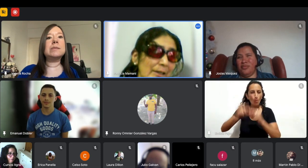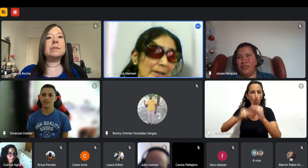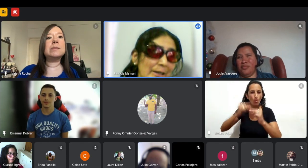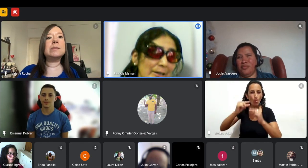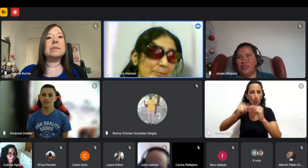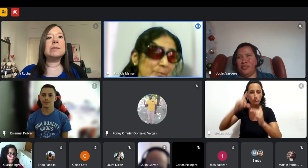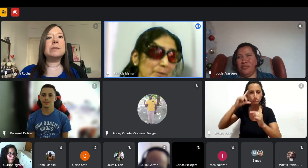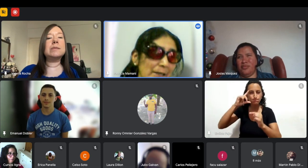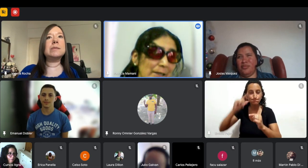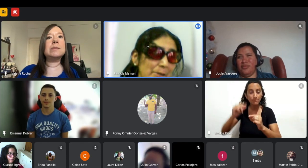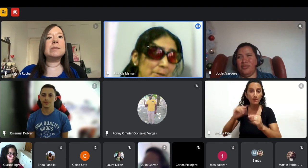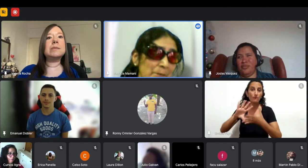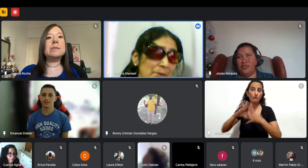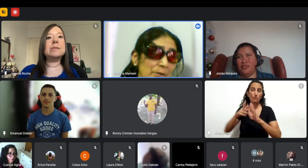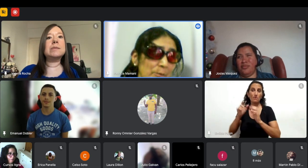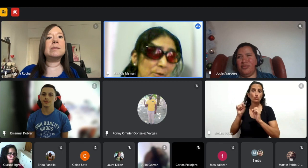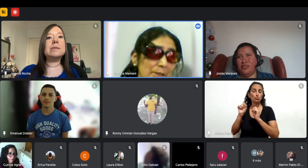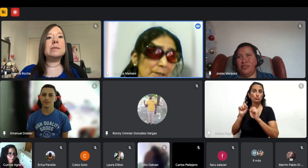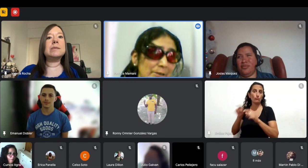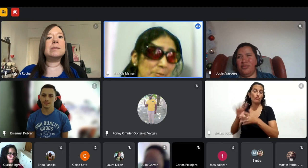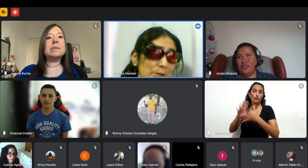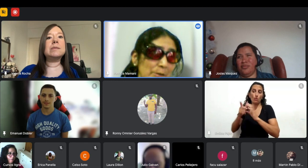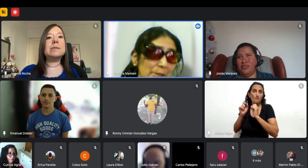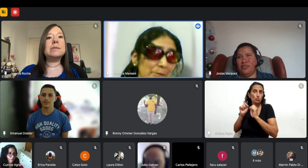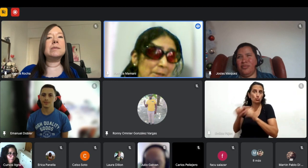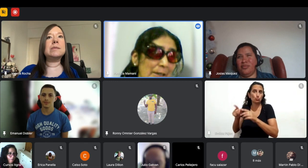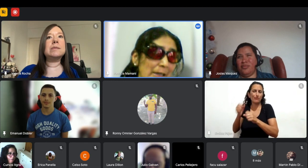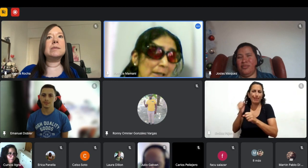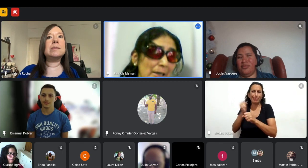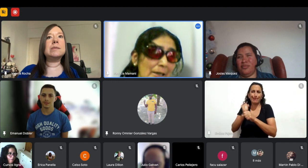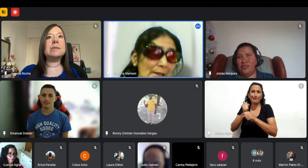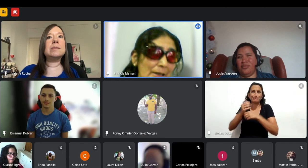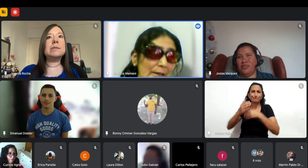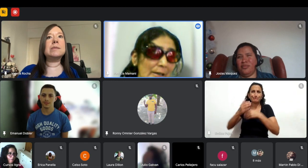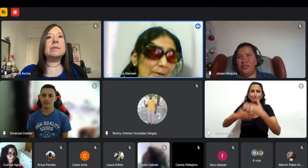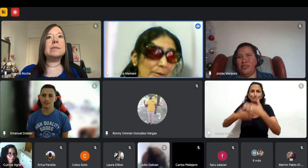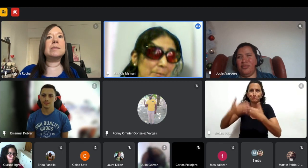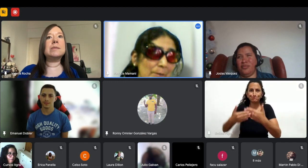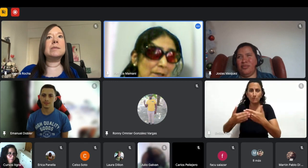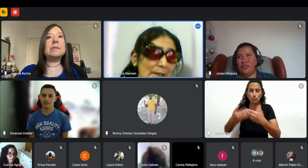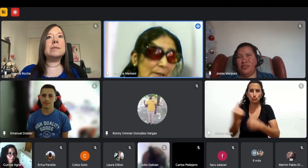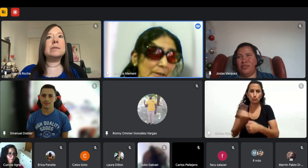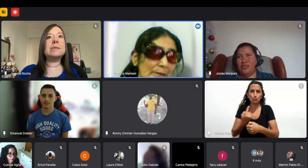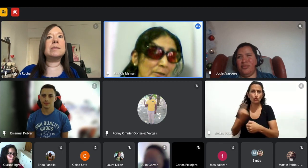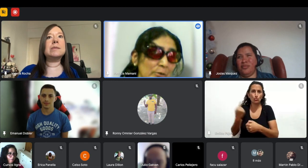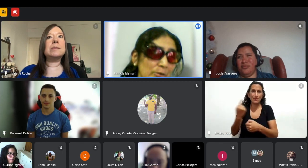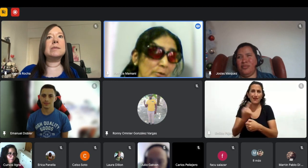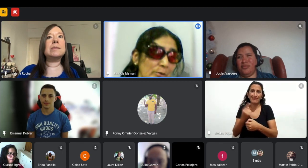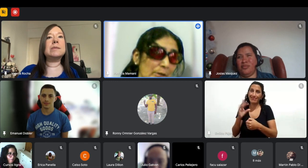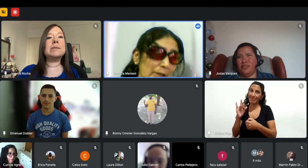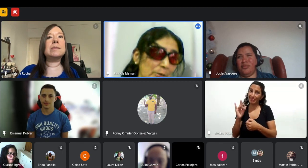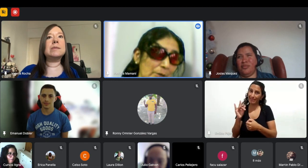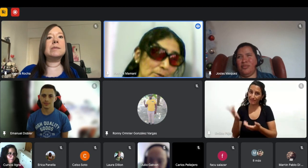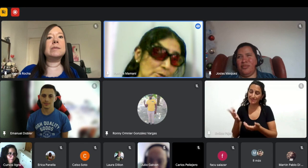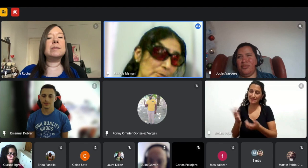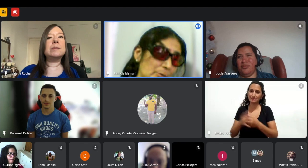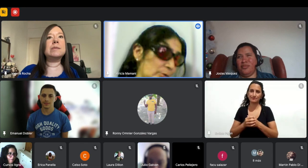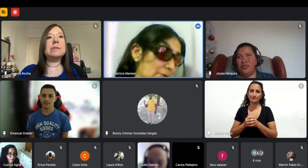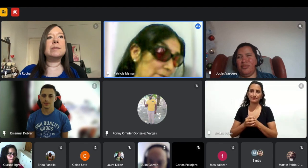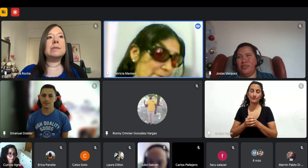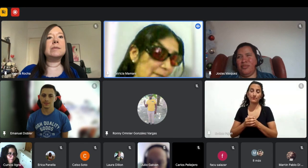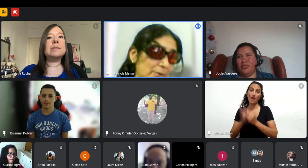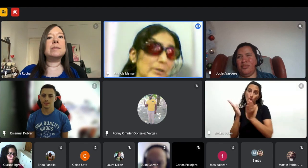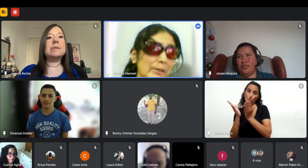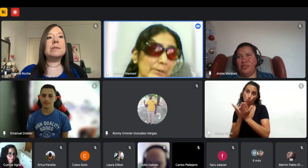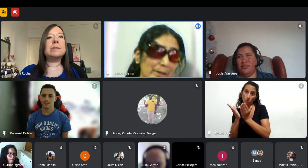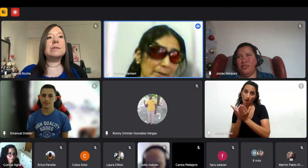eran cada vez menos de poder desenvolverme en tanto estudiando como